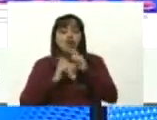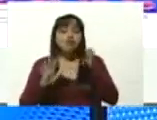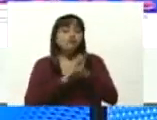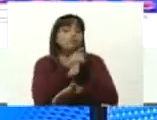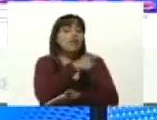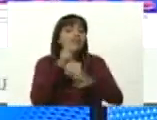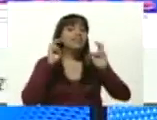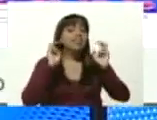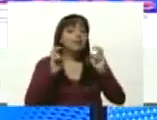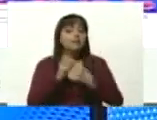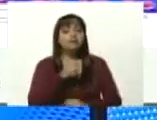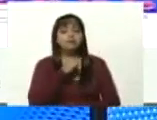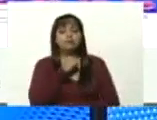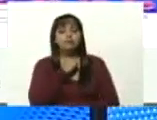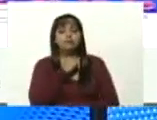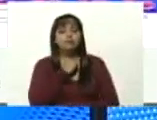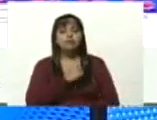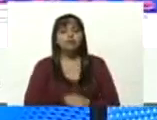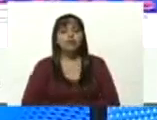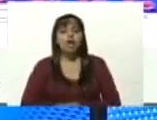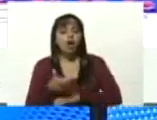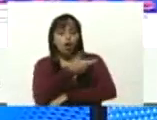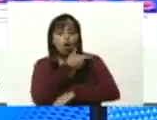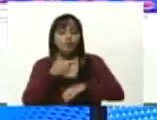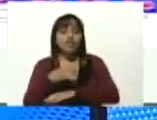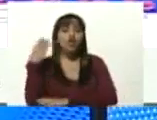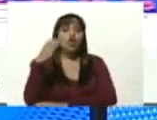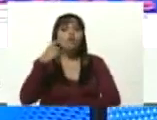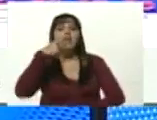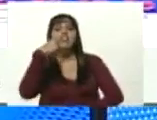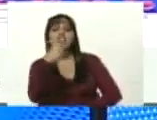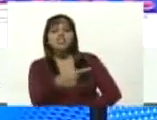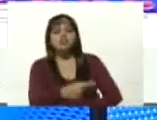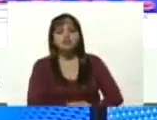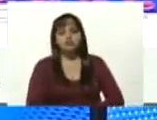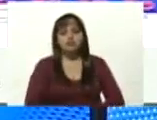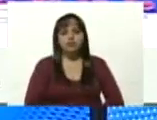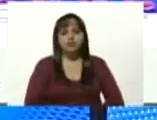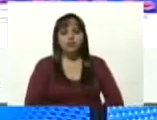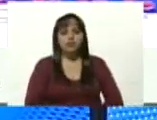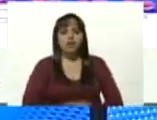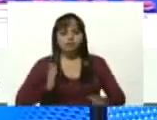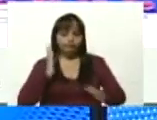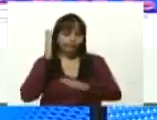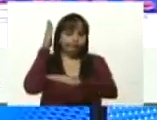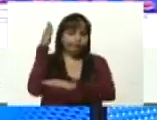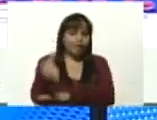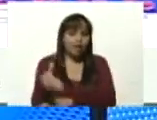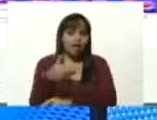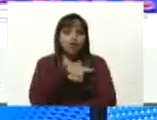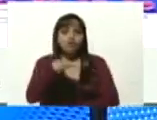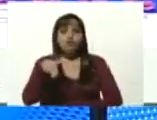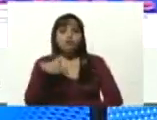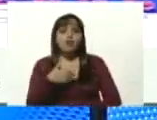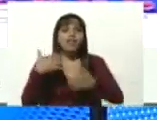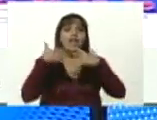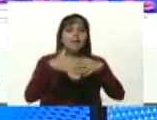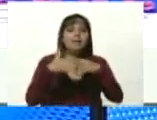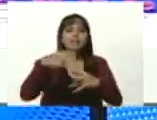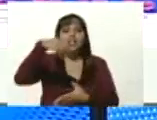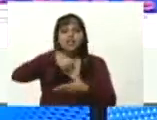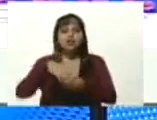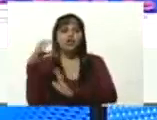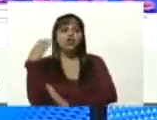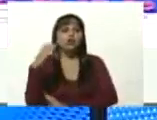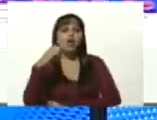el gobierno de Colombia ordenó el allanamiento y el asalto de nuestra empresa en Colombia